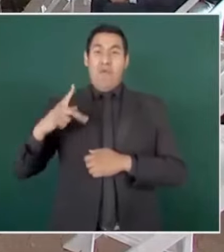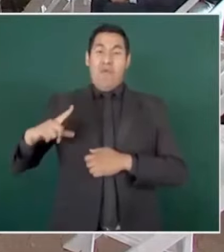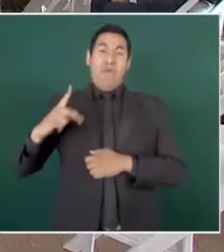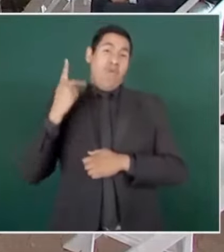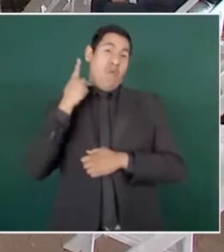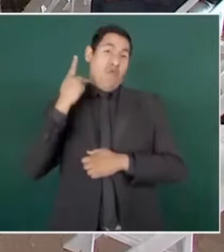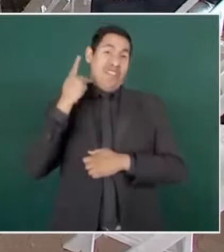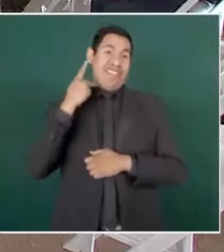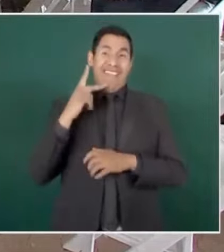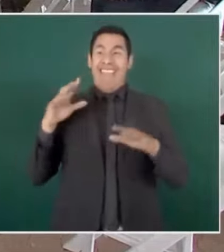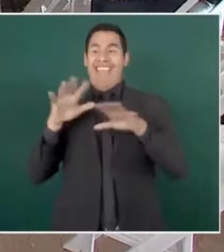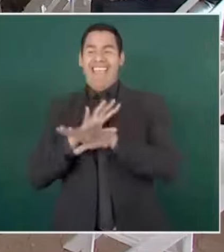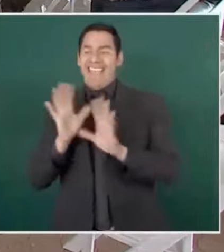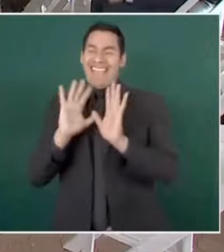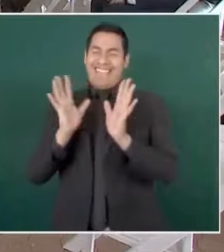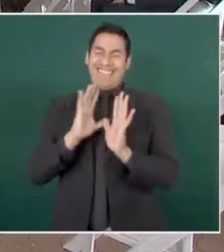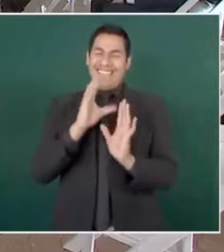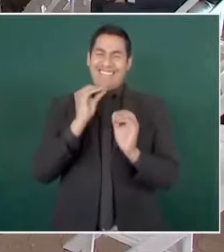No, este...